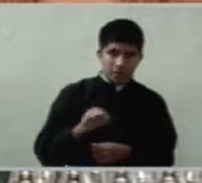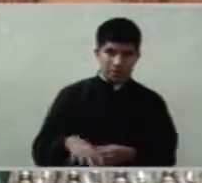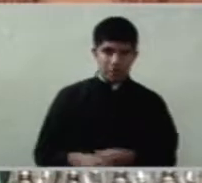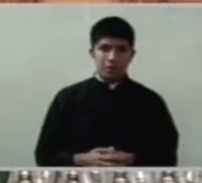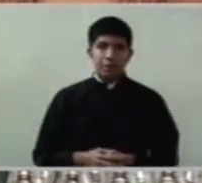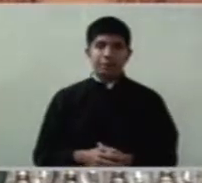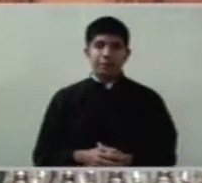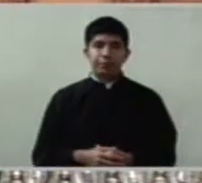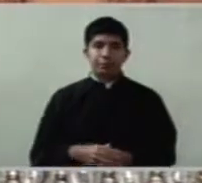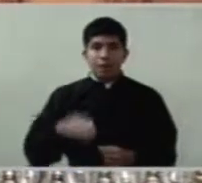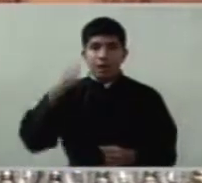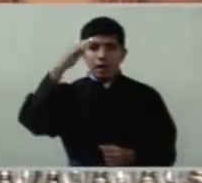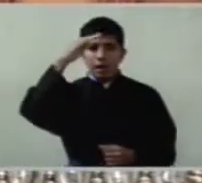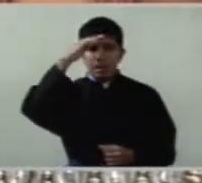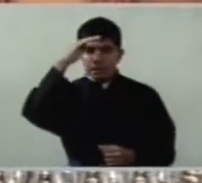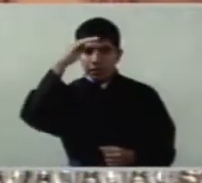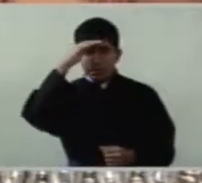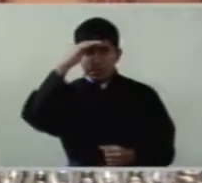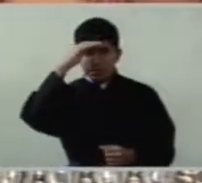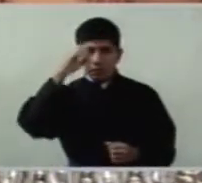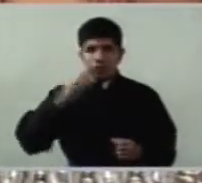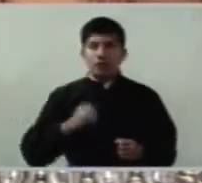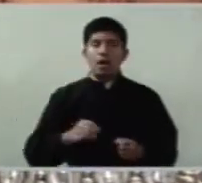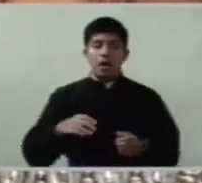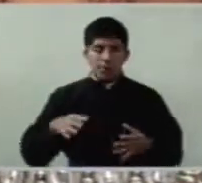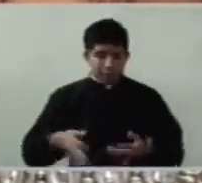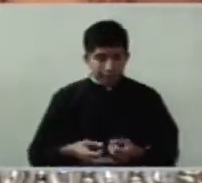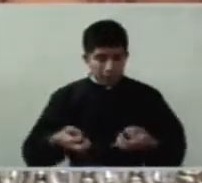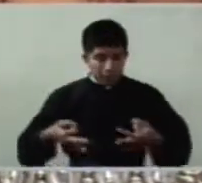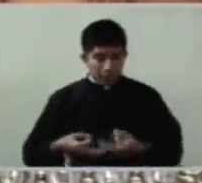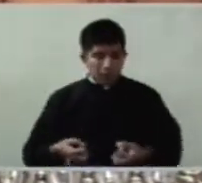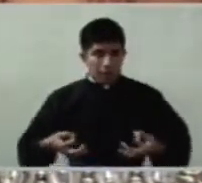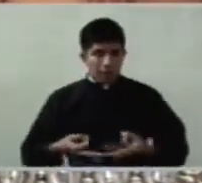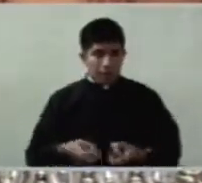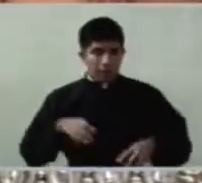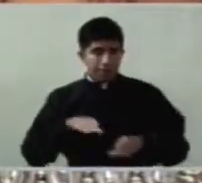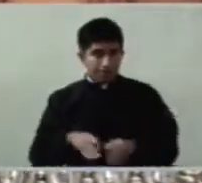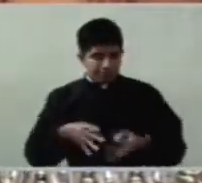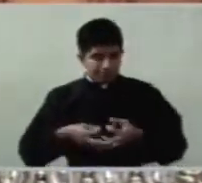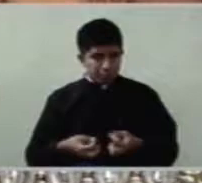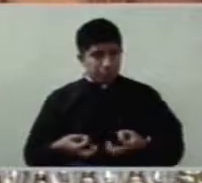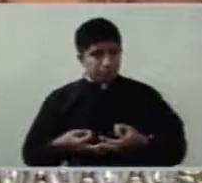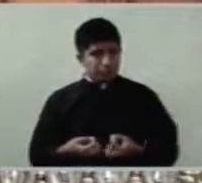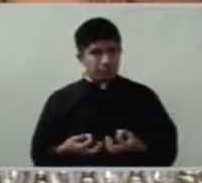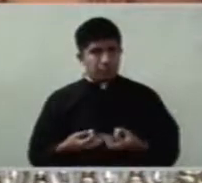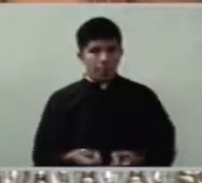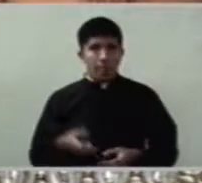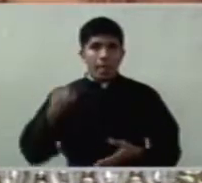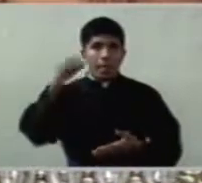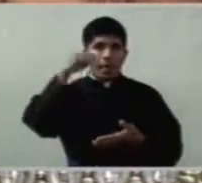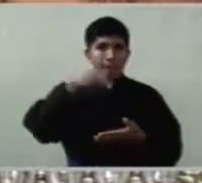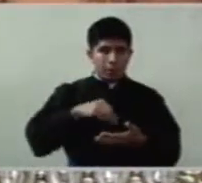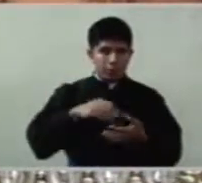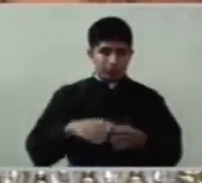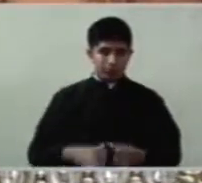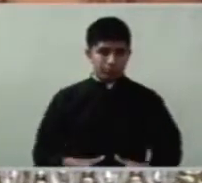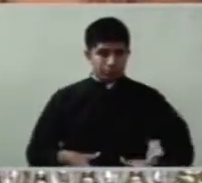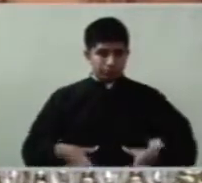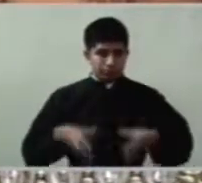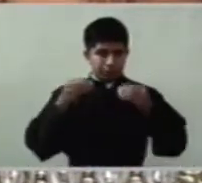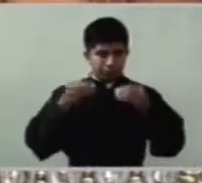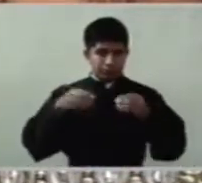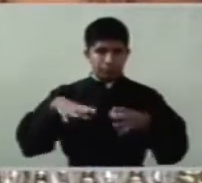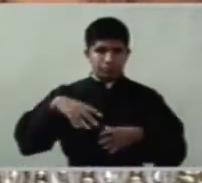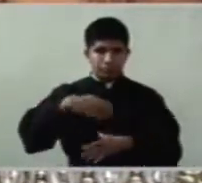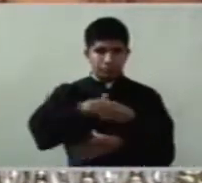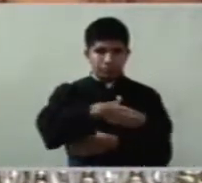sabe excavar y tratar la tierra, pone un lagar, es el lugar donde